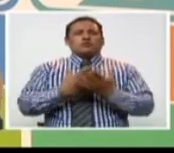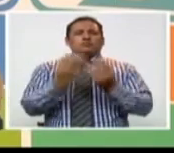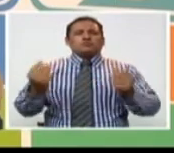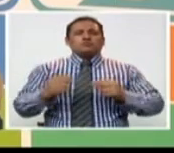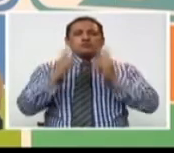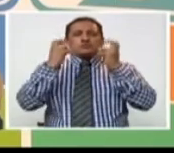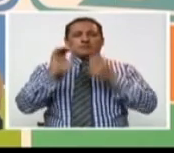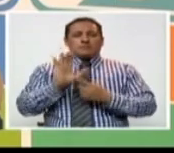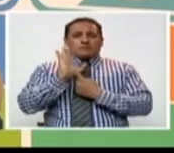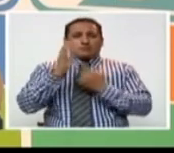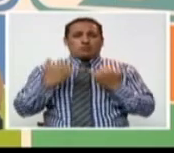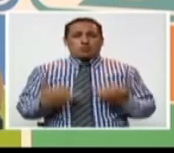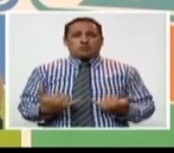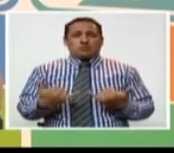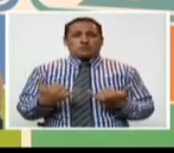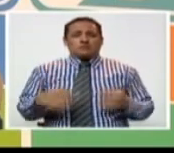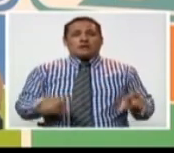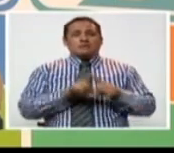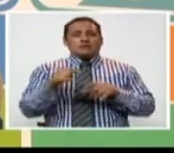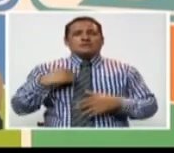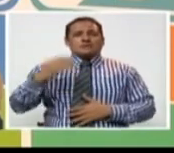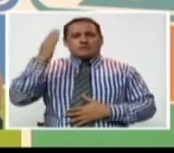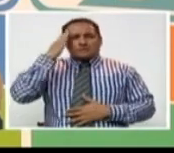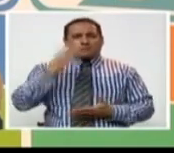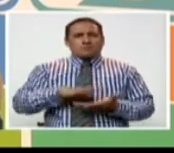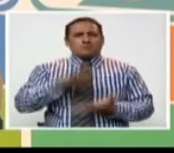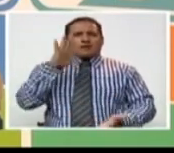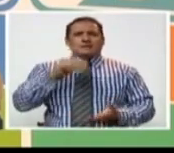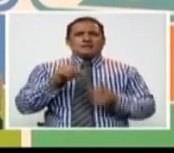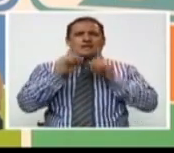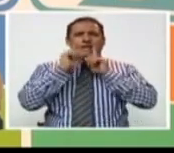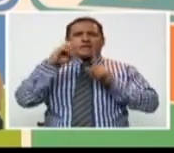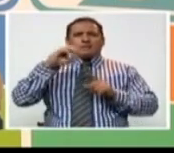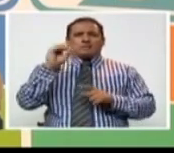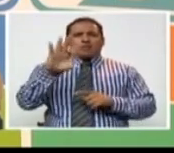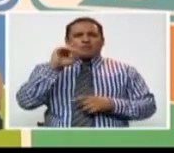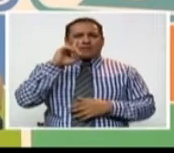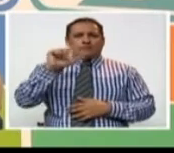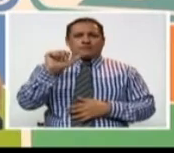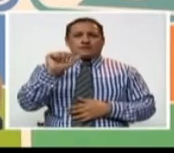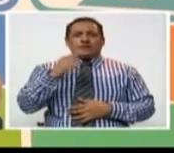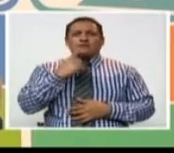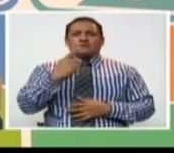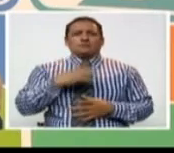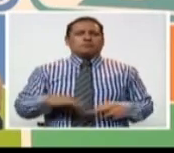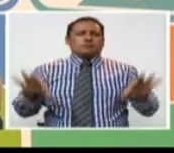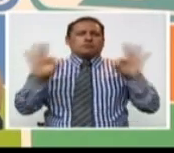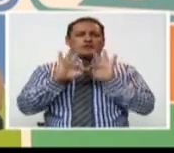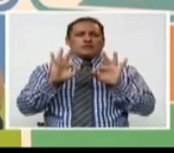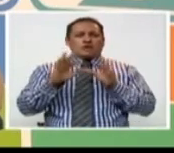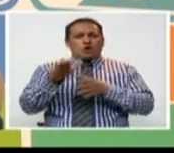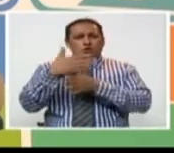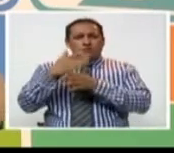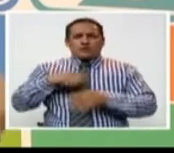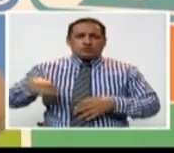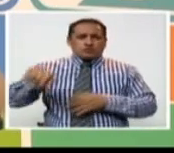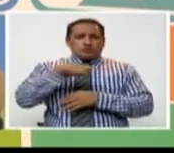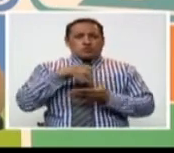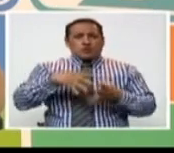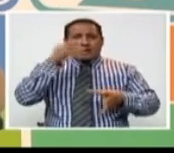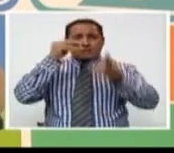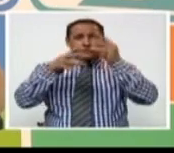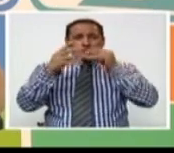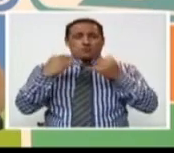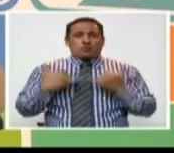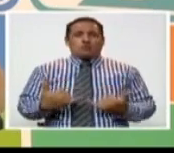temas que hemos ofrecido el día de hoy. Hemos conocido más sobre hemofilia, así que es importante compartir todo esto